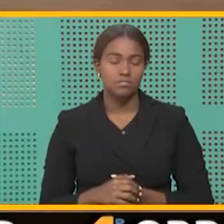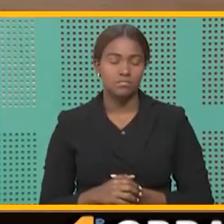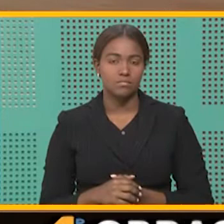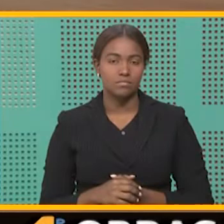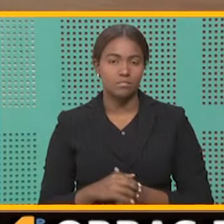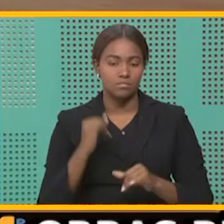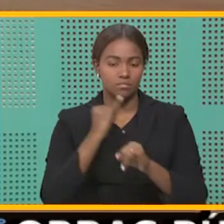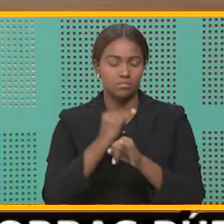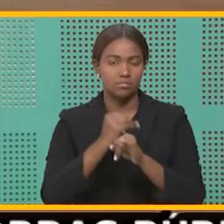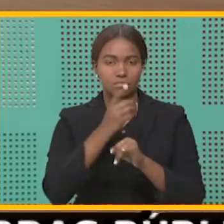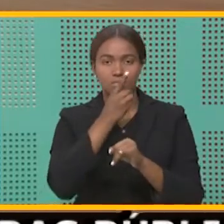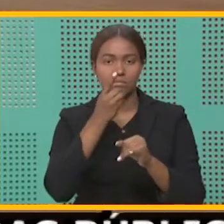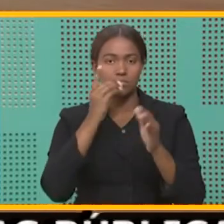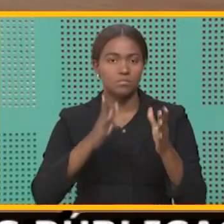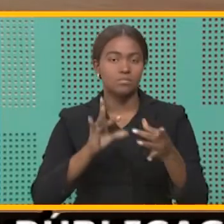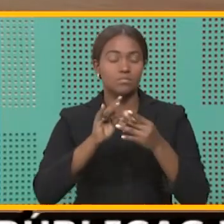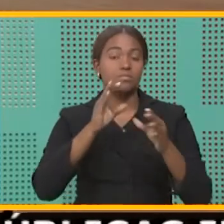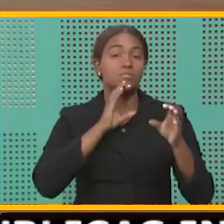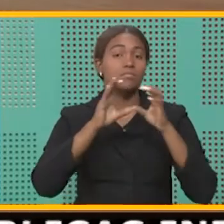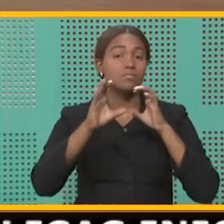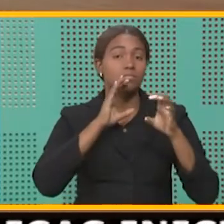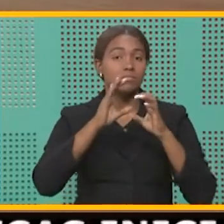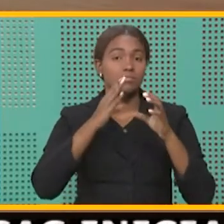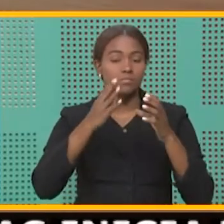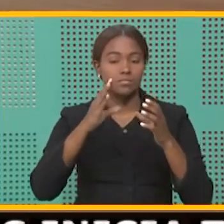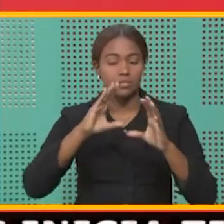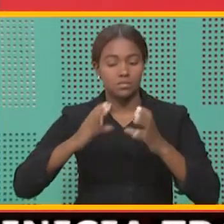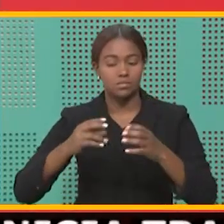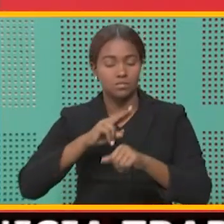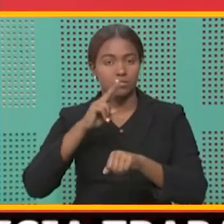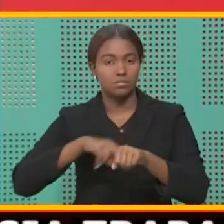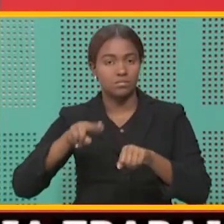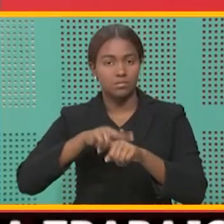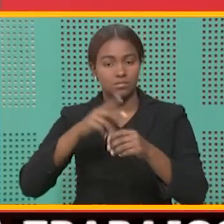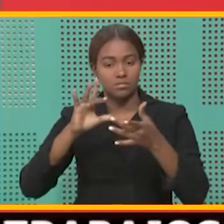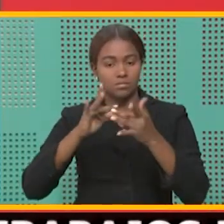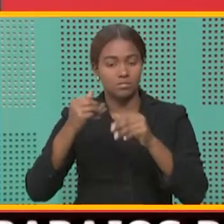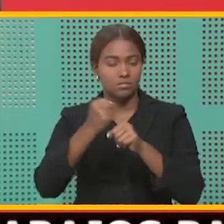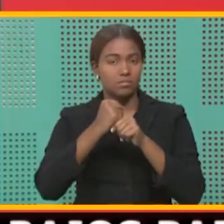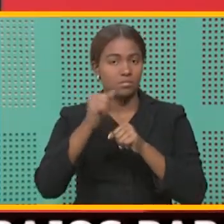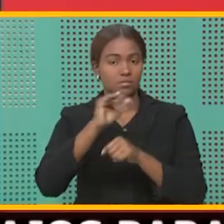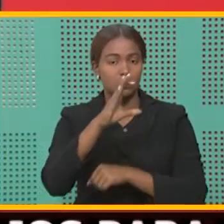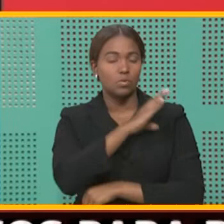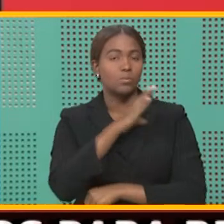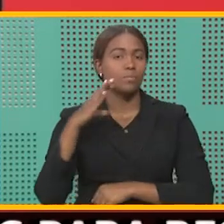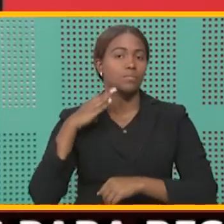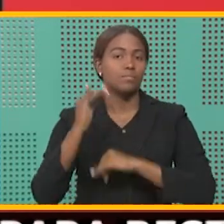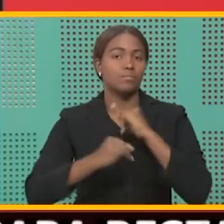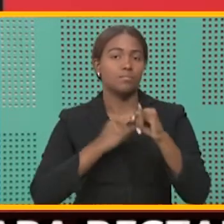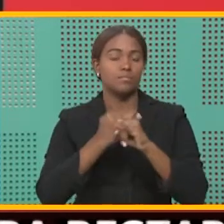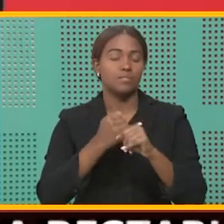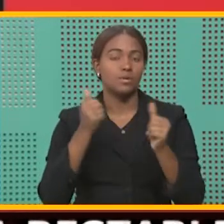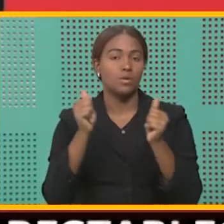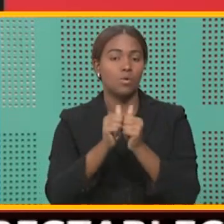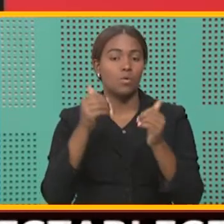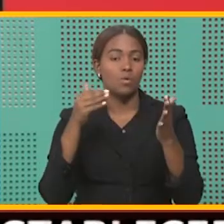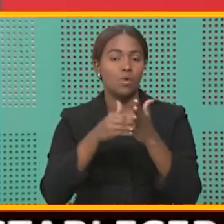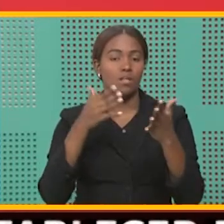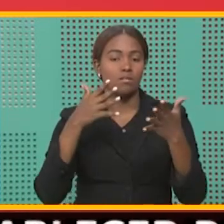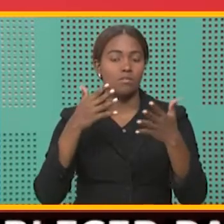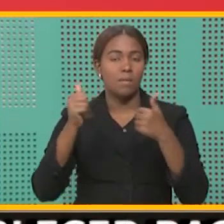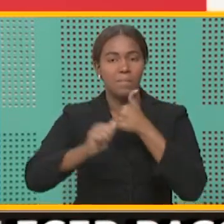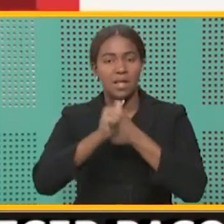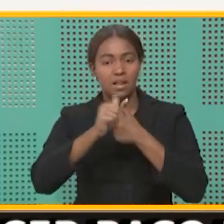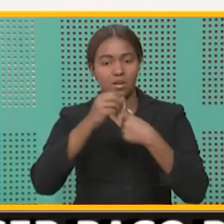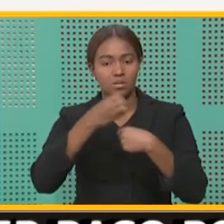El Instituto Dominicano de las Telecomunicaciones, el Centro Nacional de Ciberseguridad y el Comité Internacional contra el Terrorismo